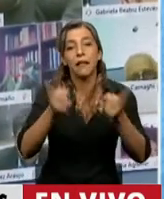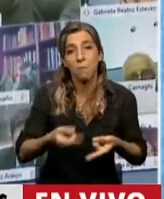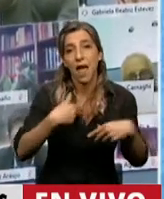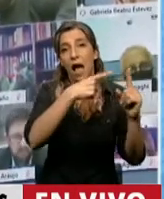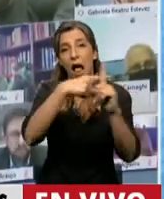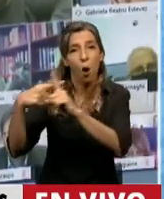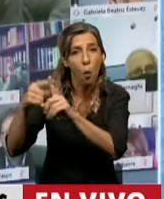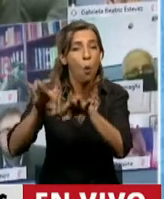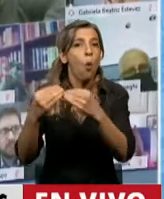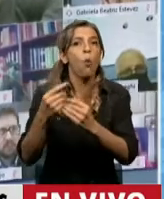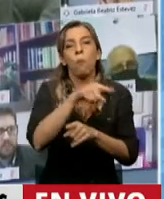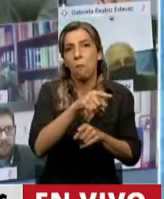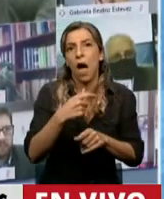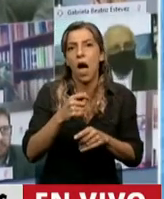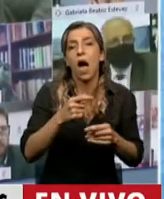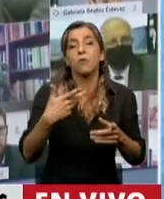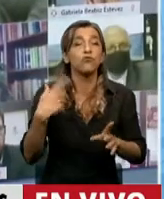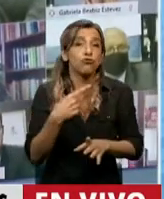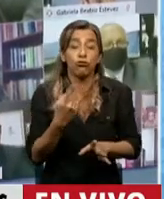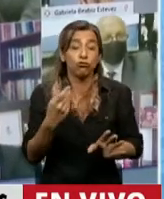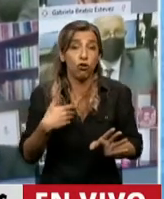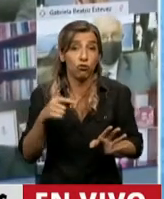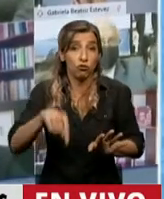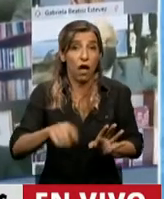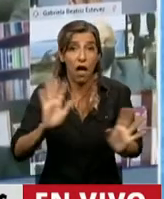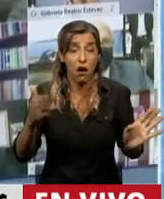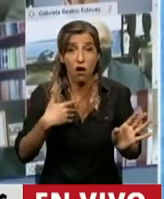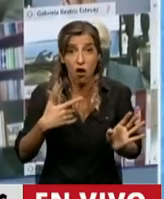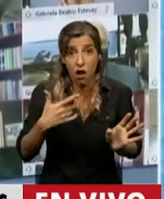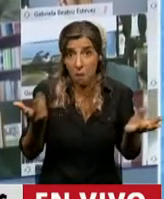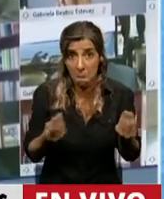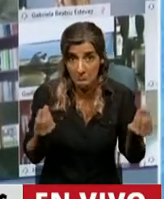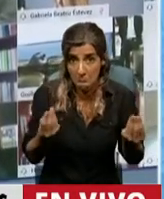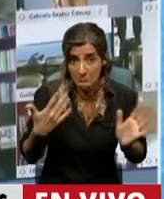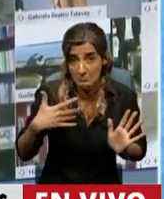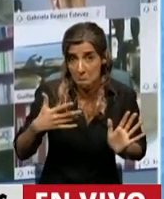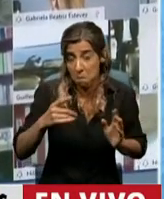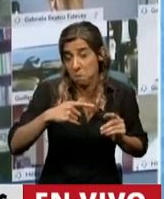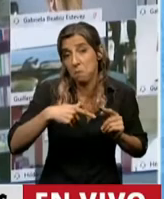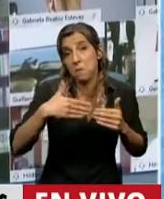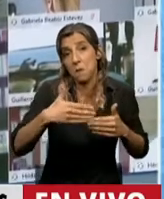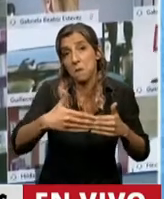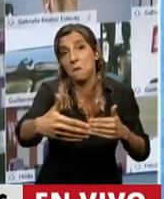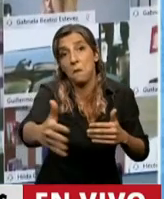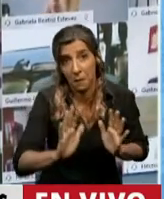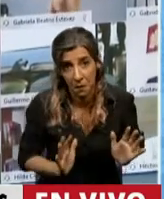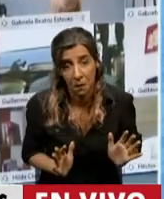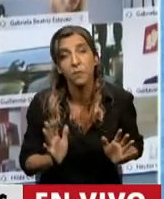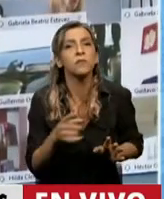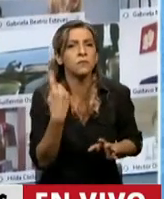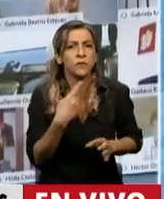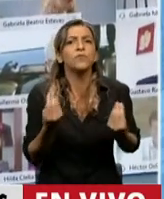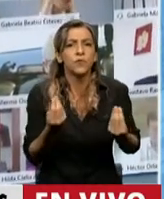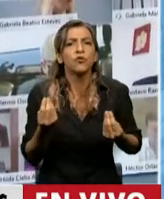jubilaciones y escindirlo cada vez más del salario del activo, por supuesto viene a cuenta y orden de